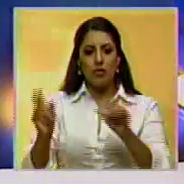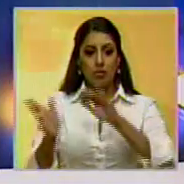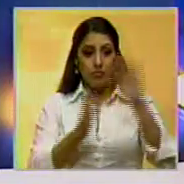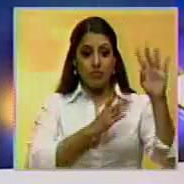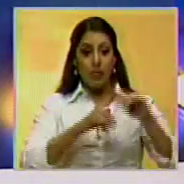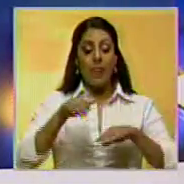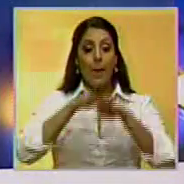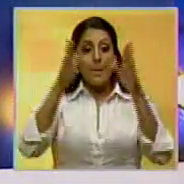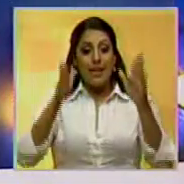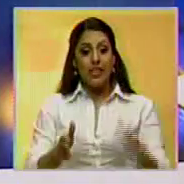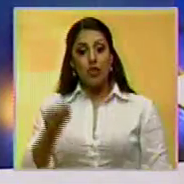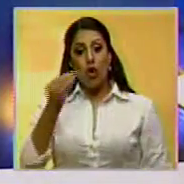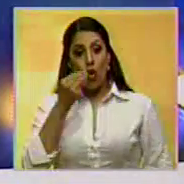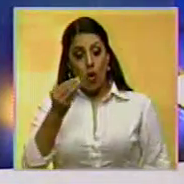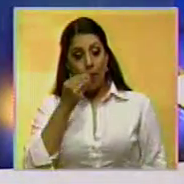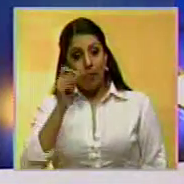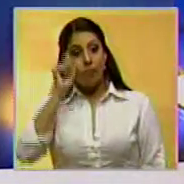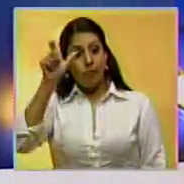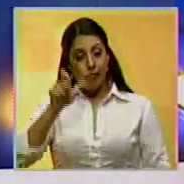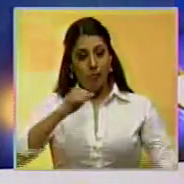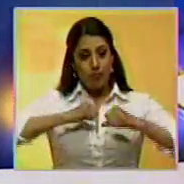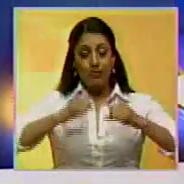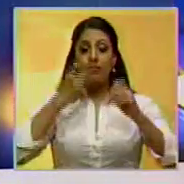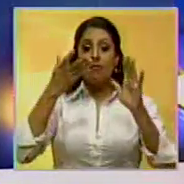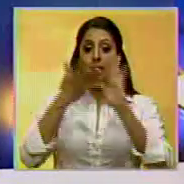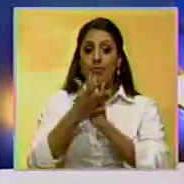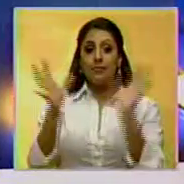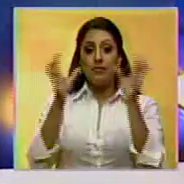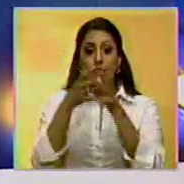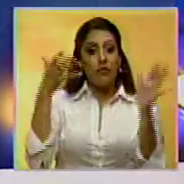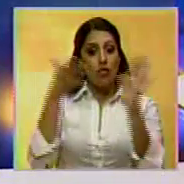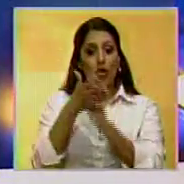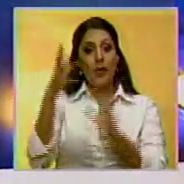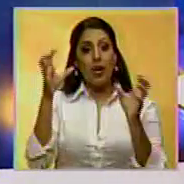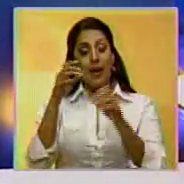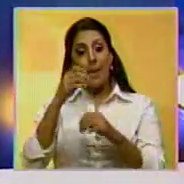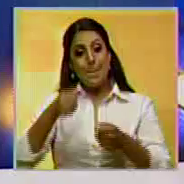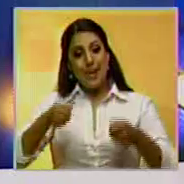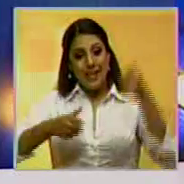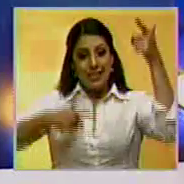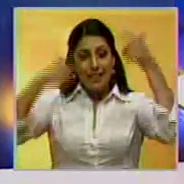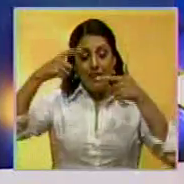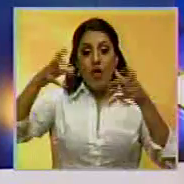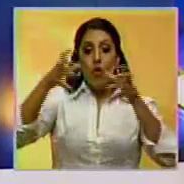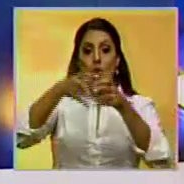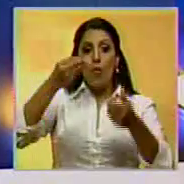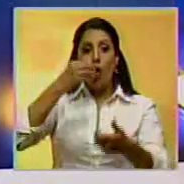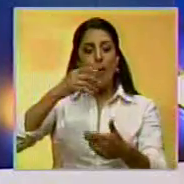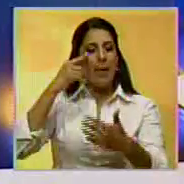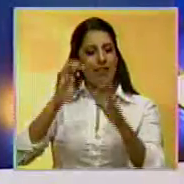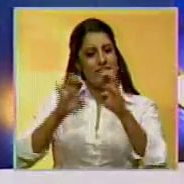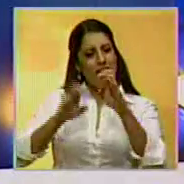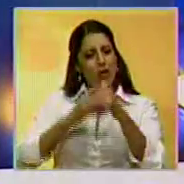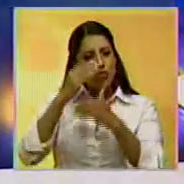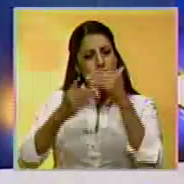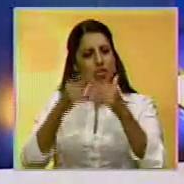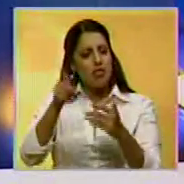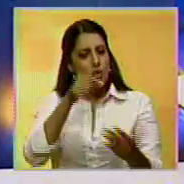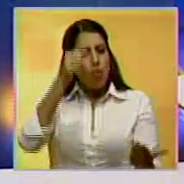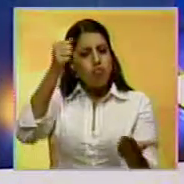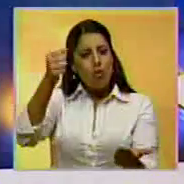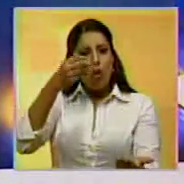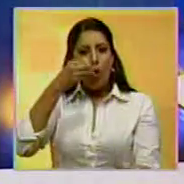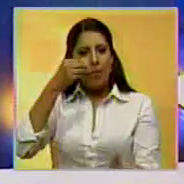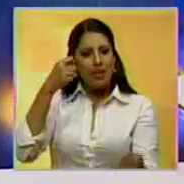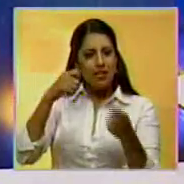El ministro de Alimentación Rodolfo Marco Torres sostuvo una reunión con el equipo de Mercal con el fin de evaluar los avances del Centro Empaquetado de